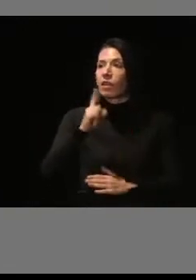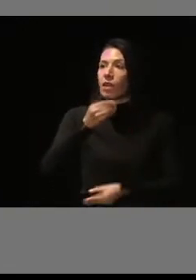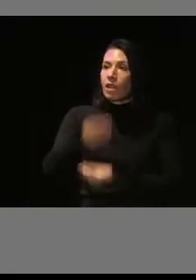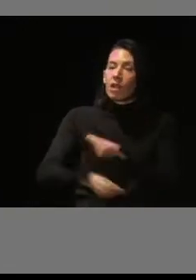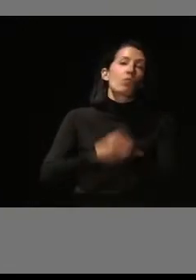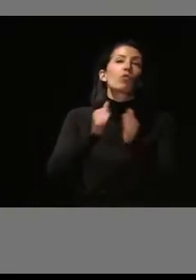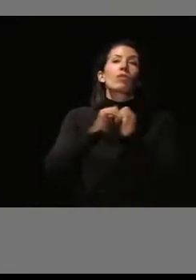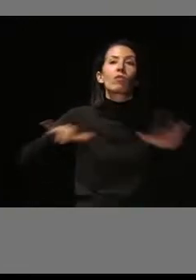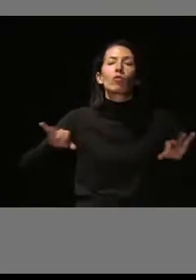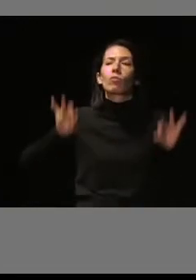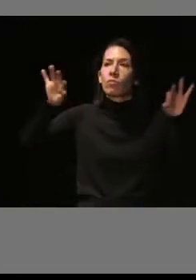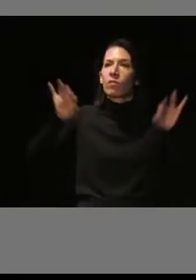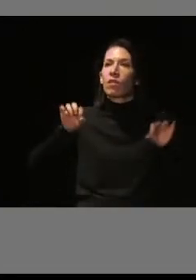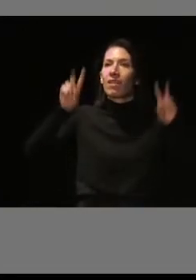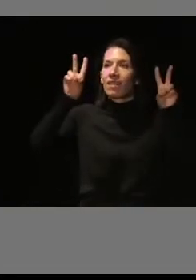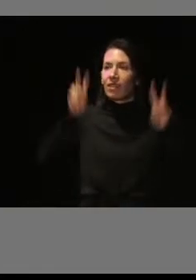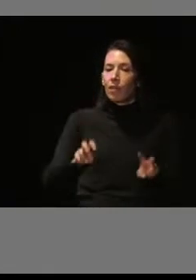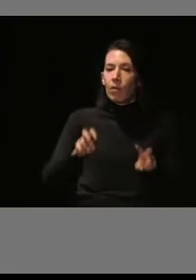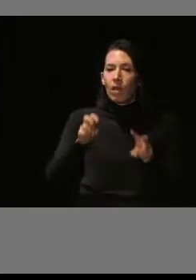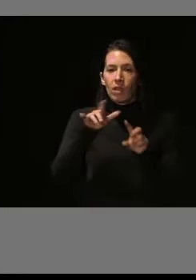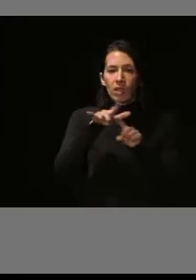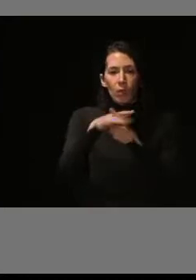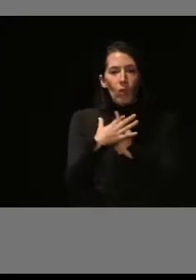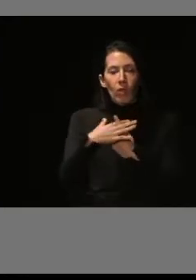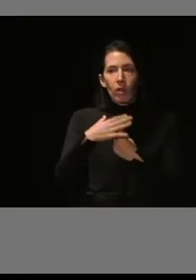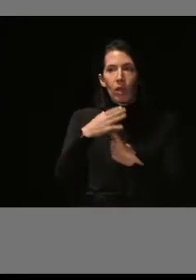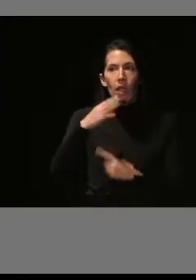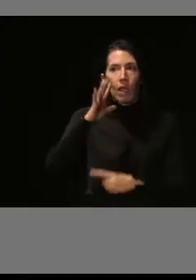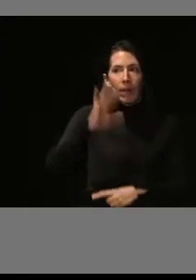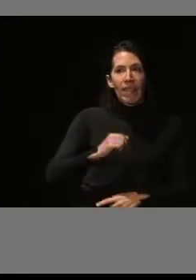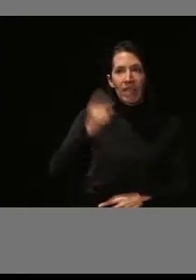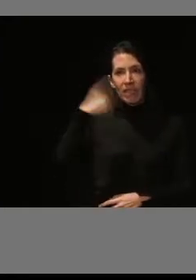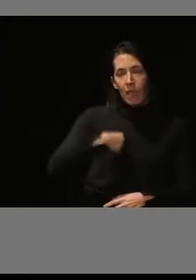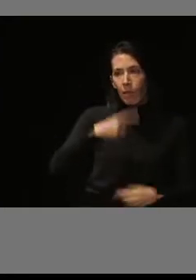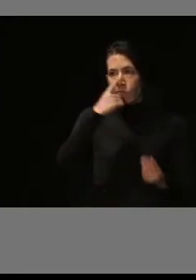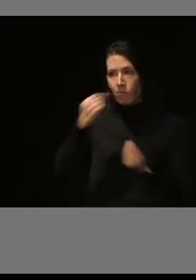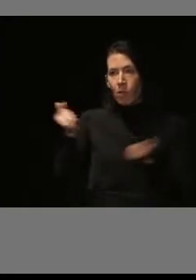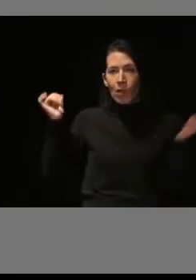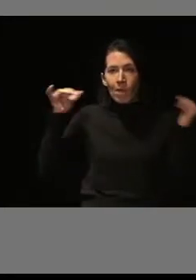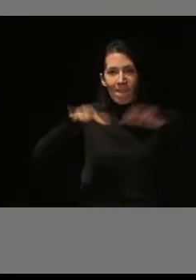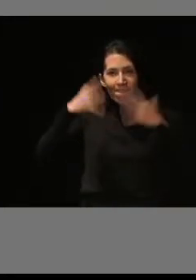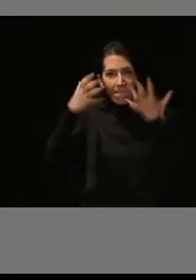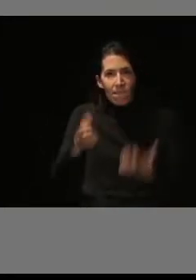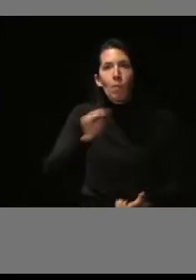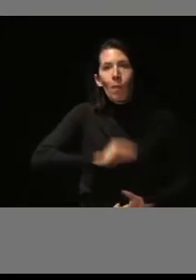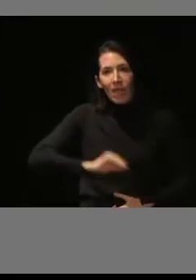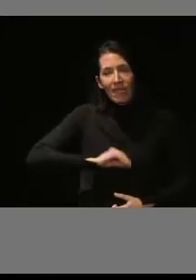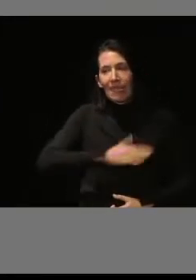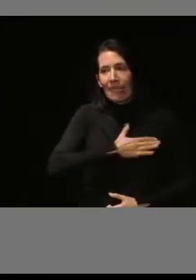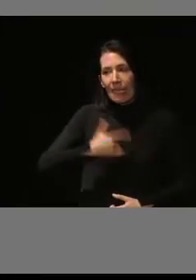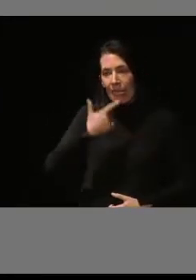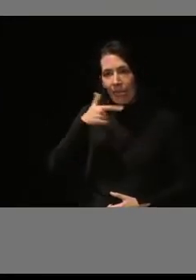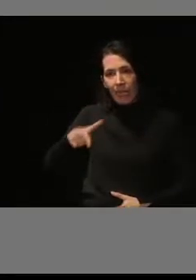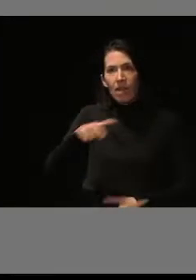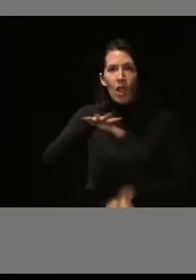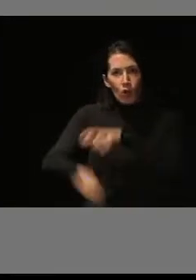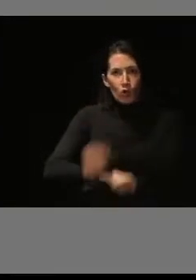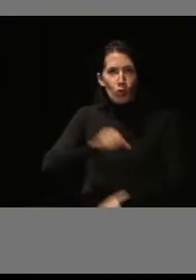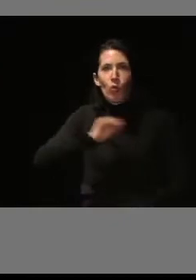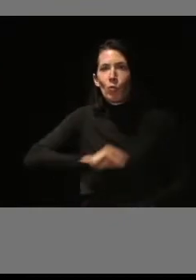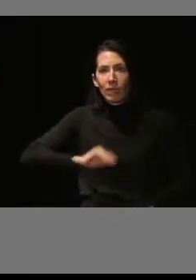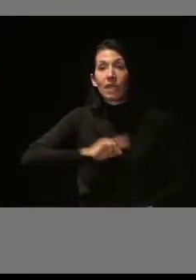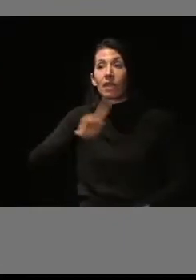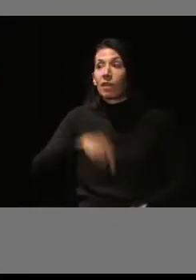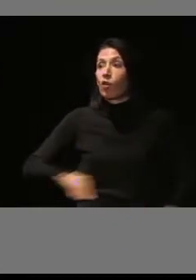acontecimientos en los que, previsiblemente, hay una gran afluencia y, por lo tanto, hay un consumo creciente. También lo hemos hecho